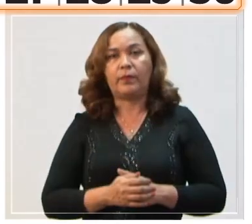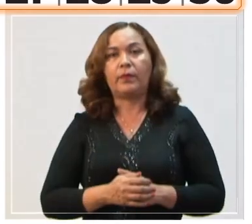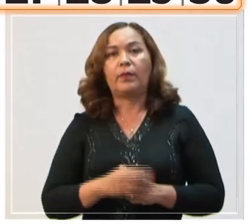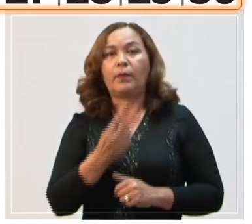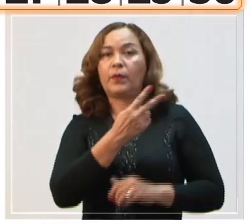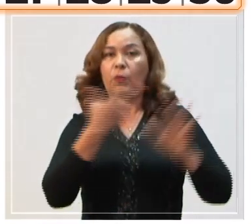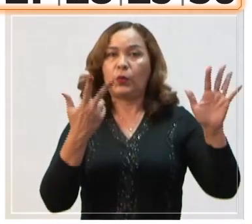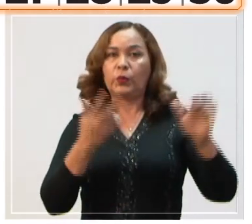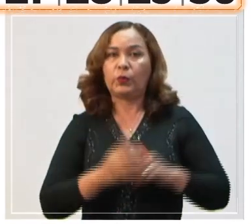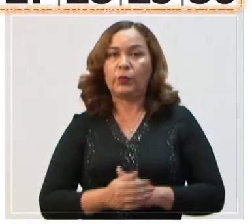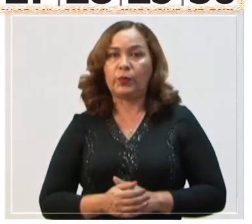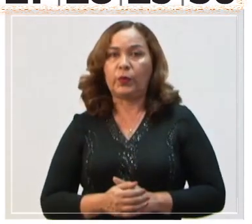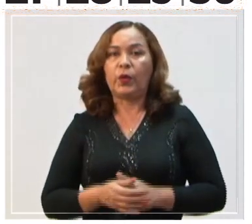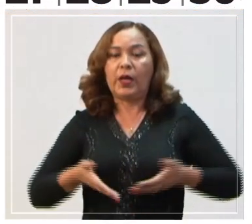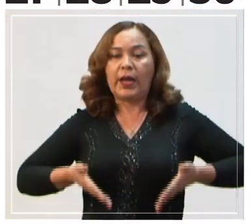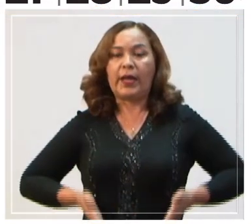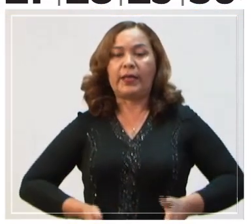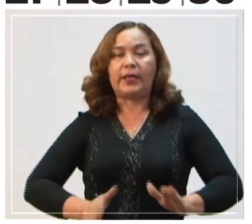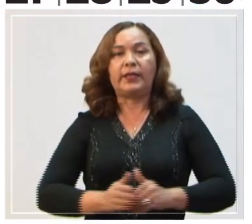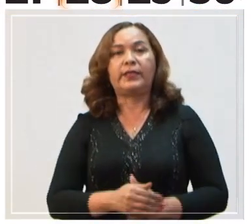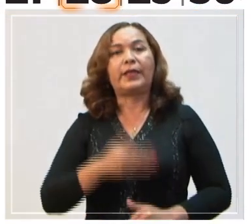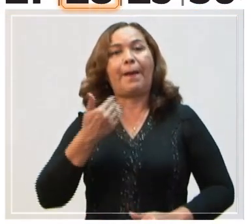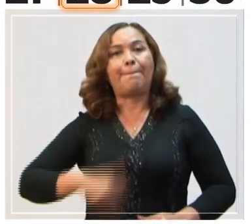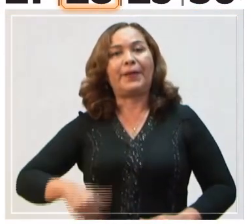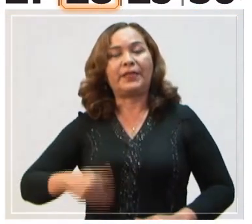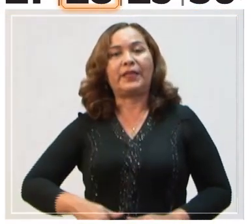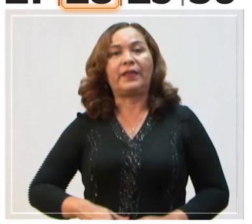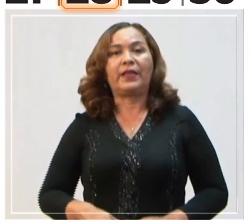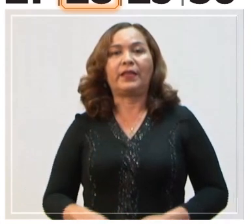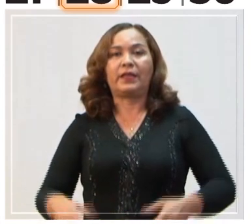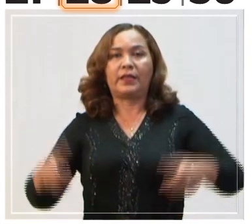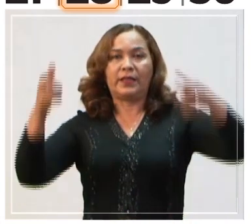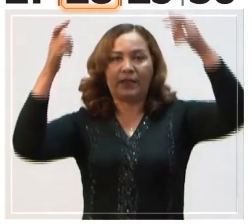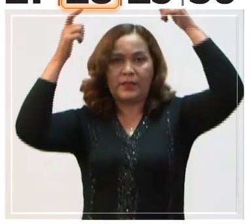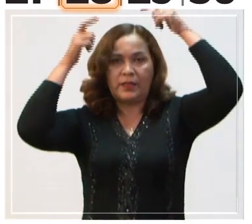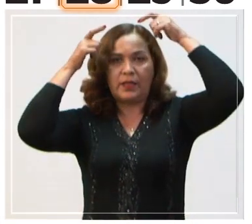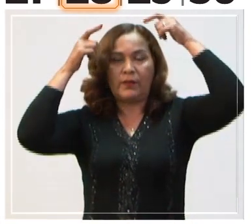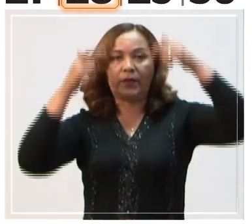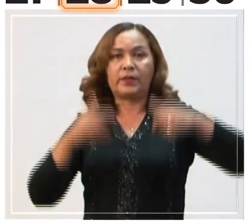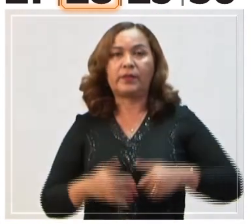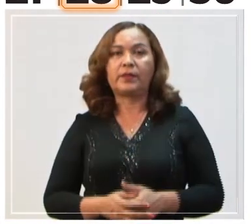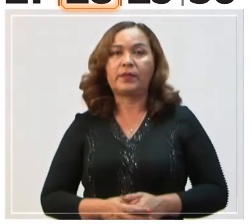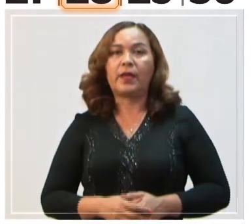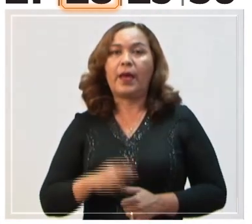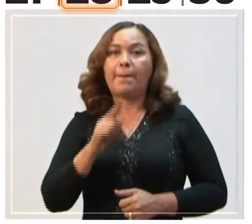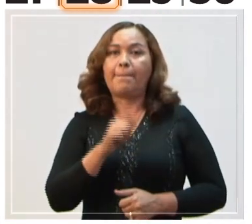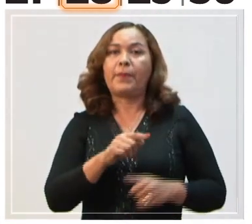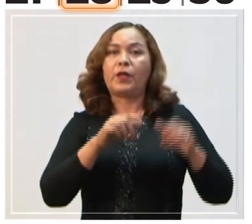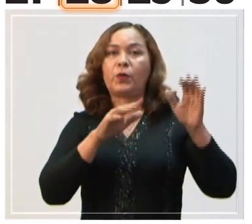28. Natalicio del Presidente Hugo Rafael Chávez Frías, 1954.